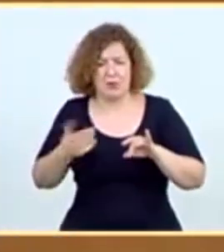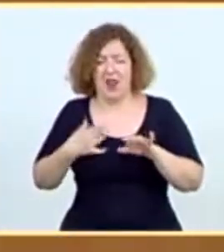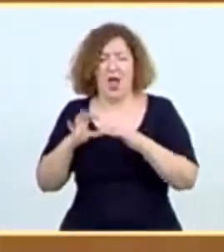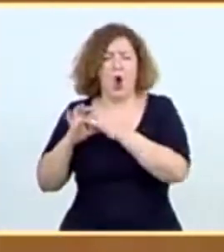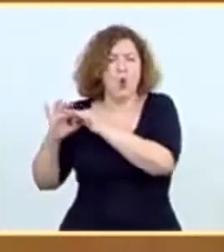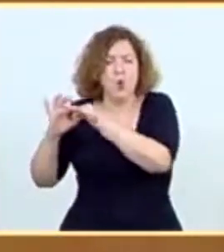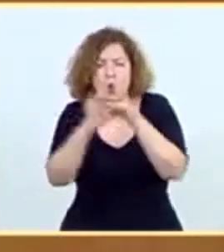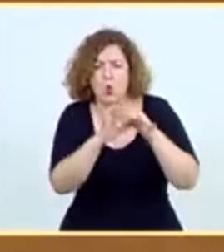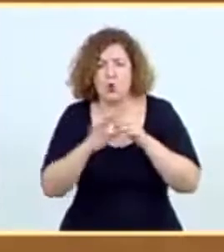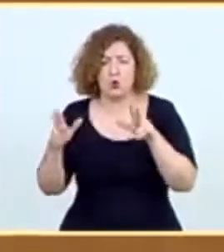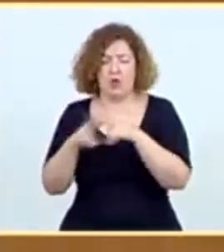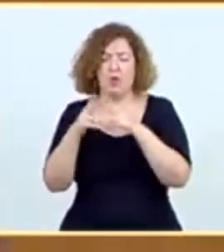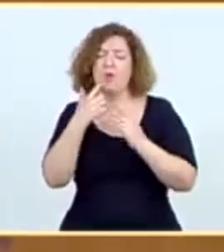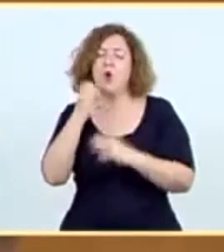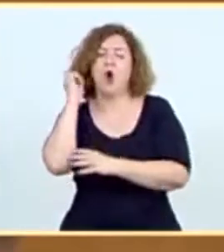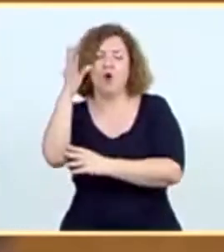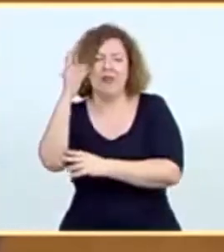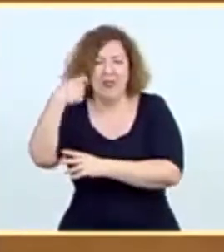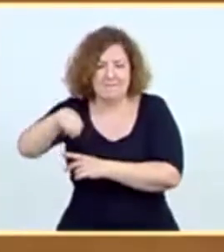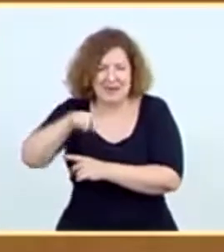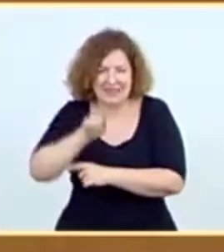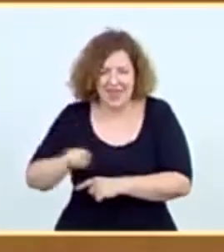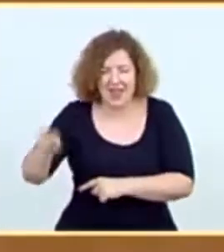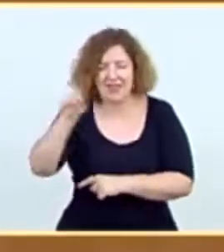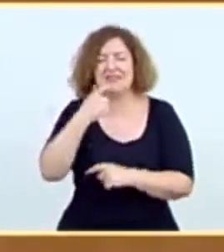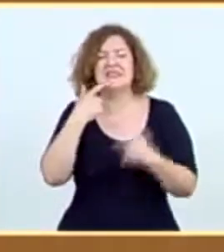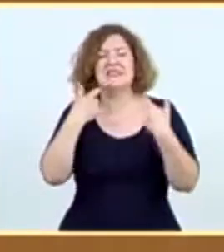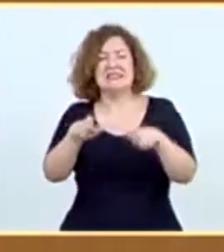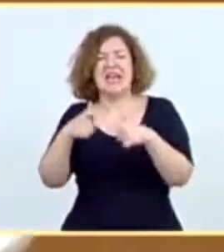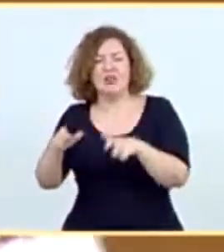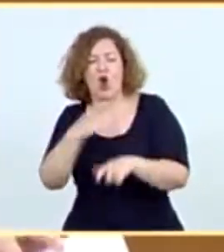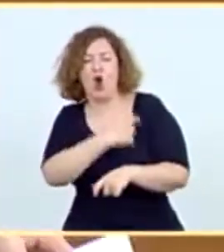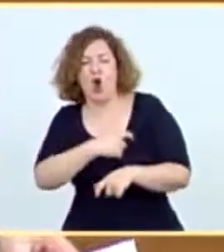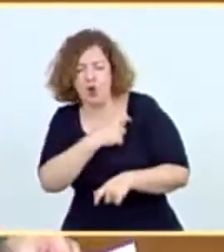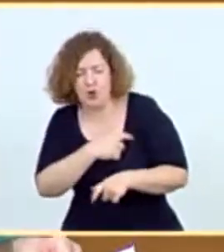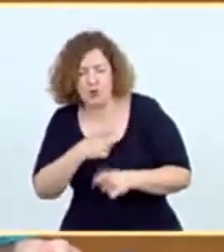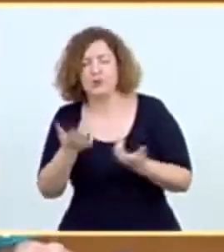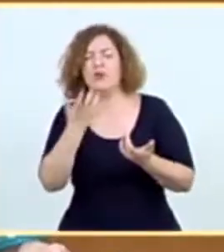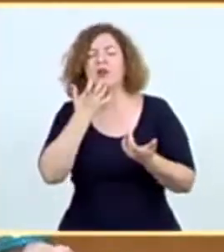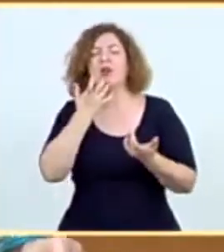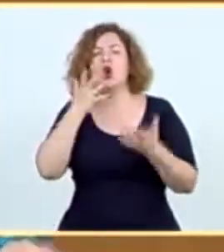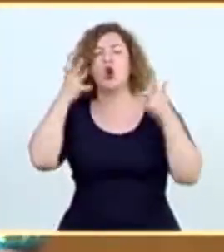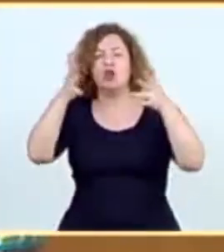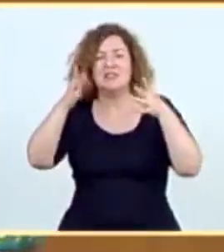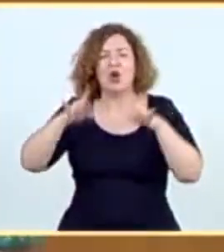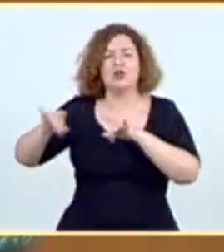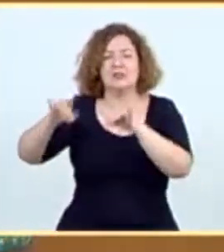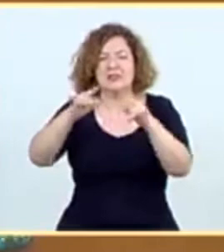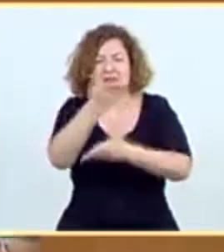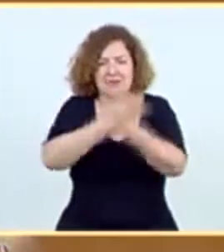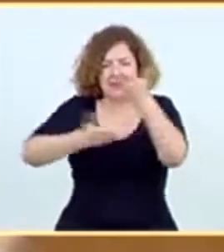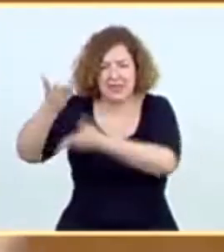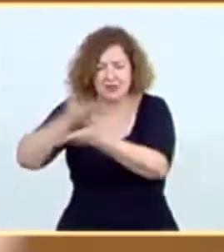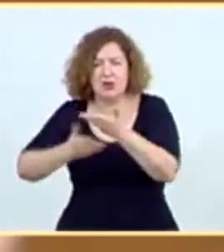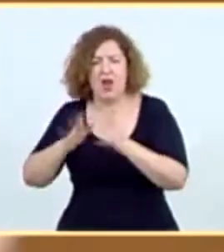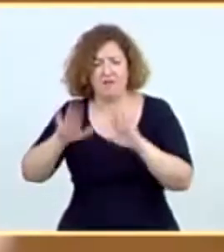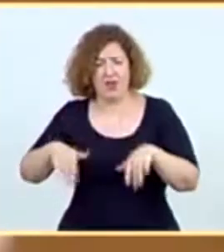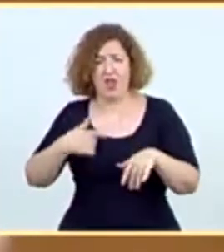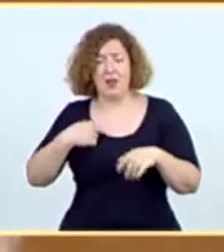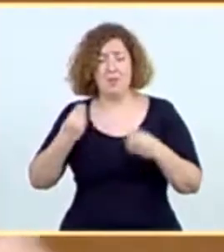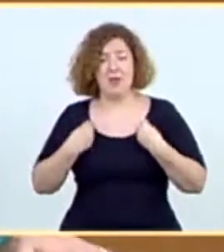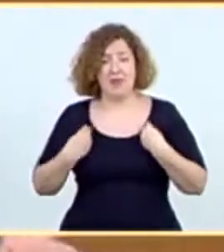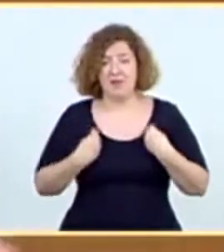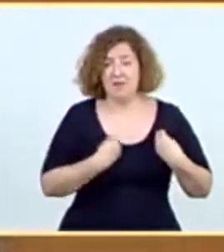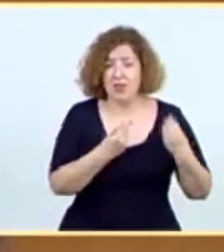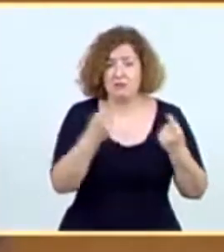remito a las conferencias de presidente, a las conferencias sectoriales, a los consejos interterritoriales, que nos ha permitido, señoría, salvar miles de